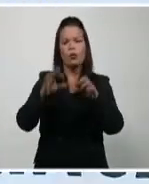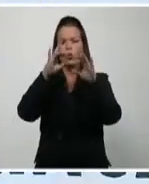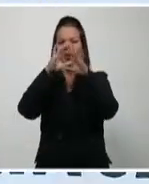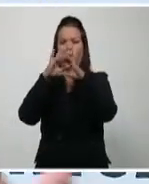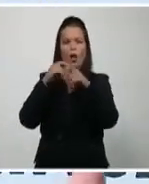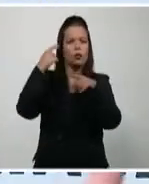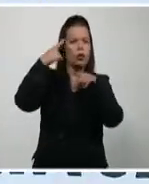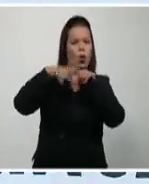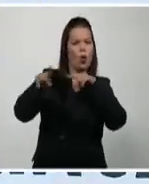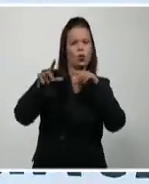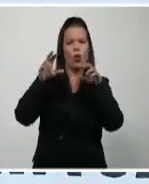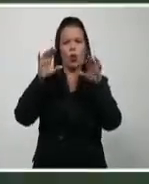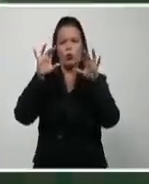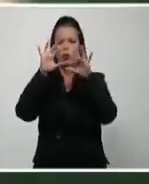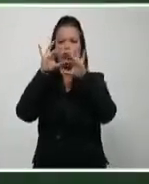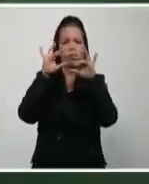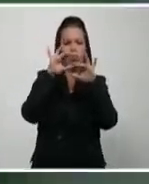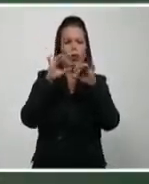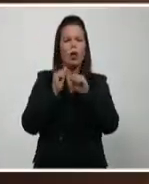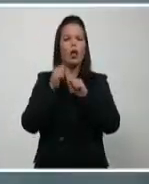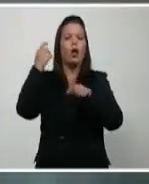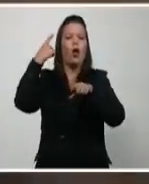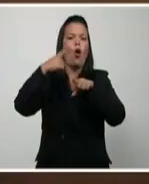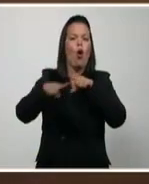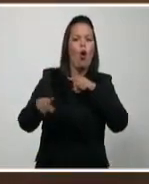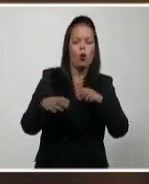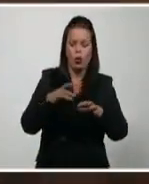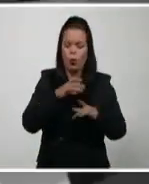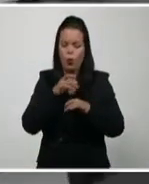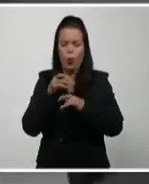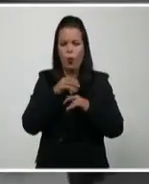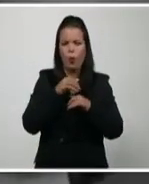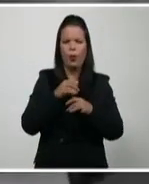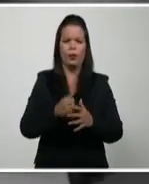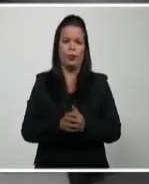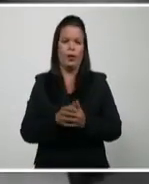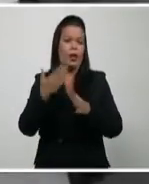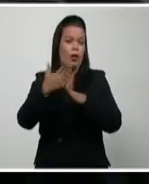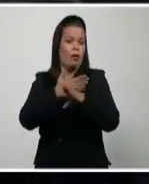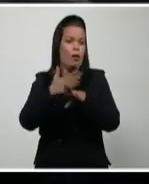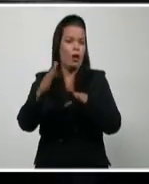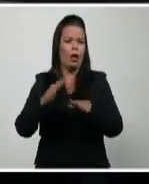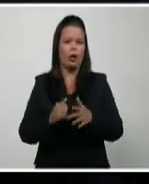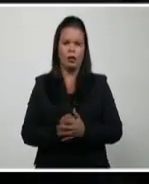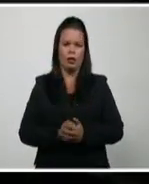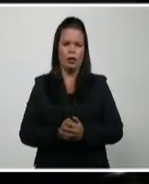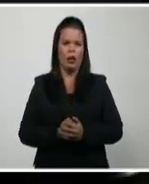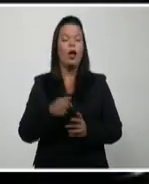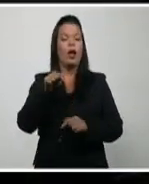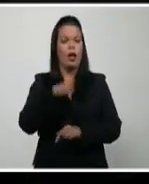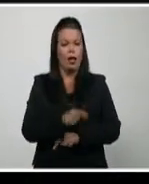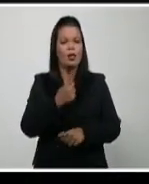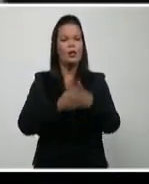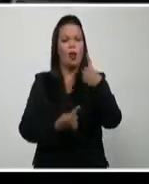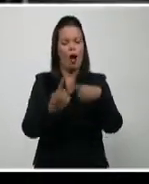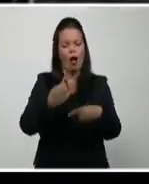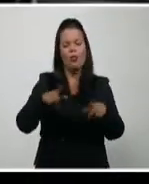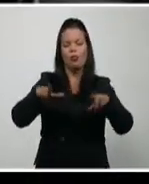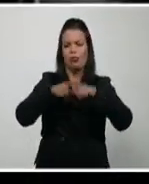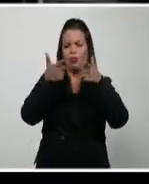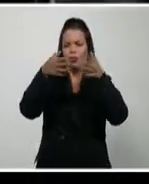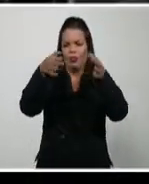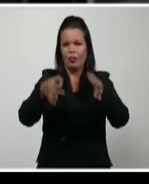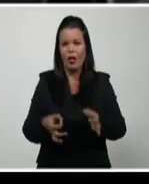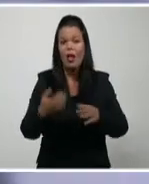a asistir a los estudiantes de trombón. Una necesidad de muchos años es un sueño hecho realidad. La miscelánea de ritmos y